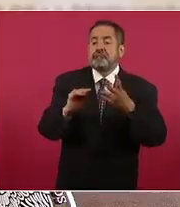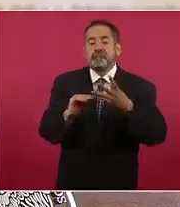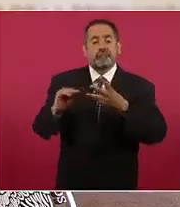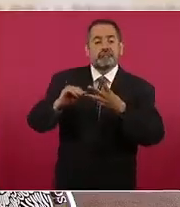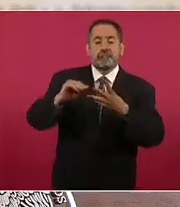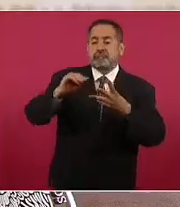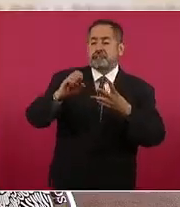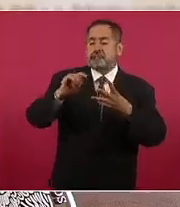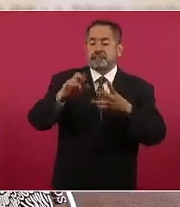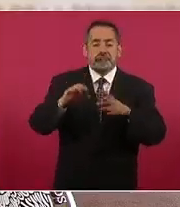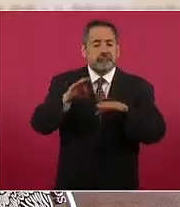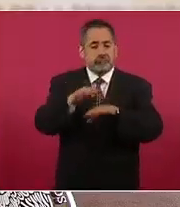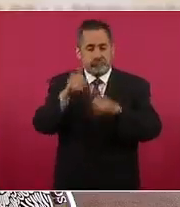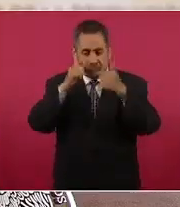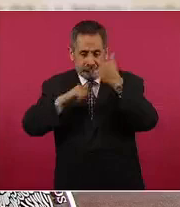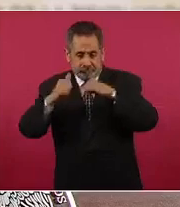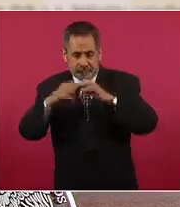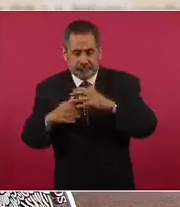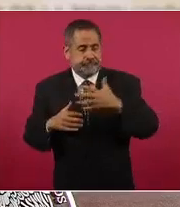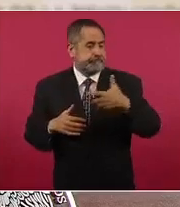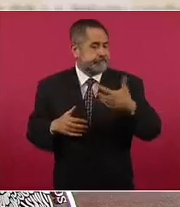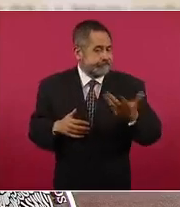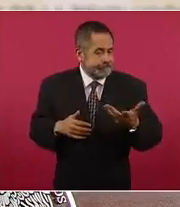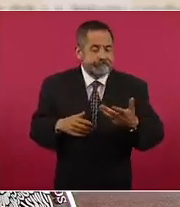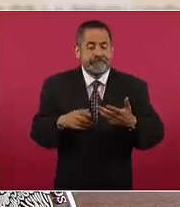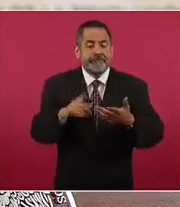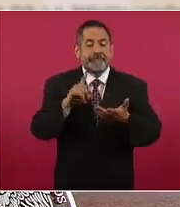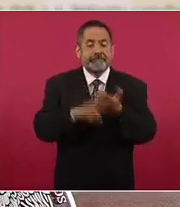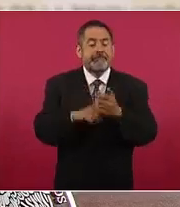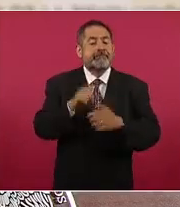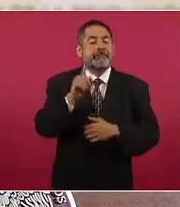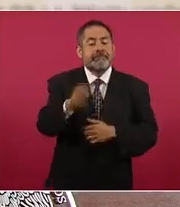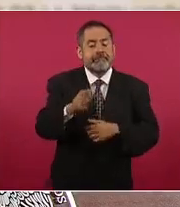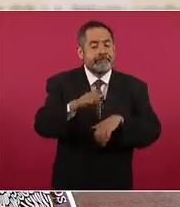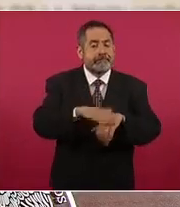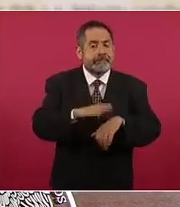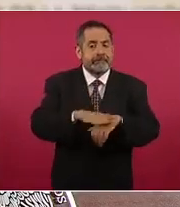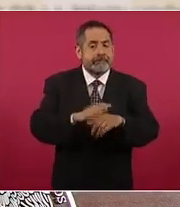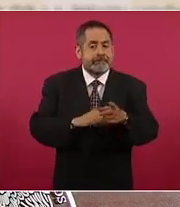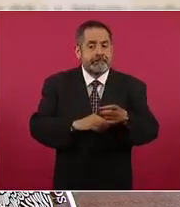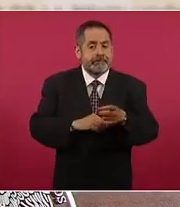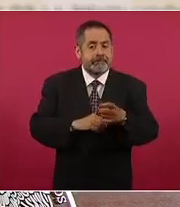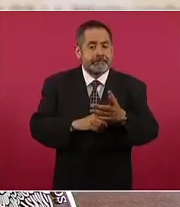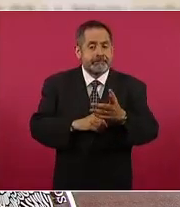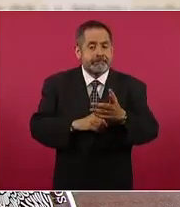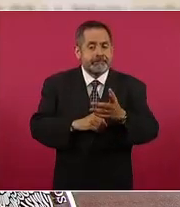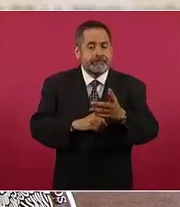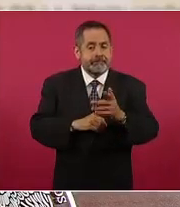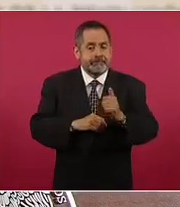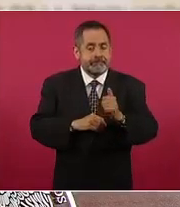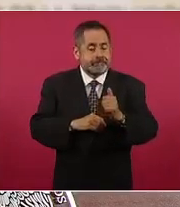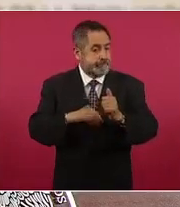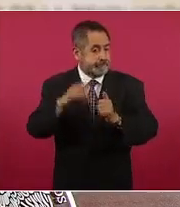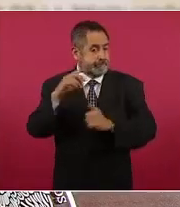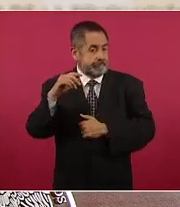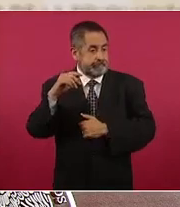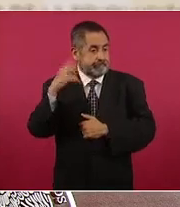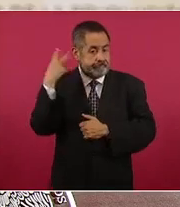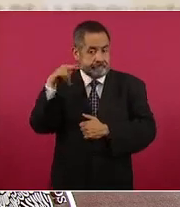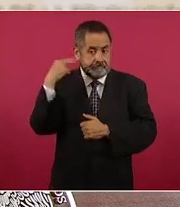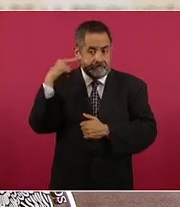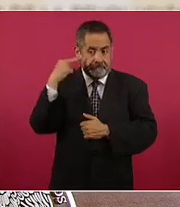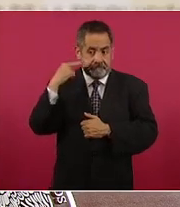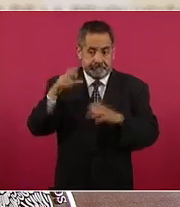La diputación permanente de la legislatura de Veracruz, la